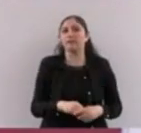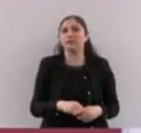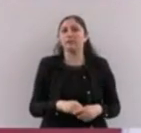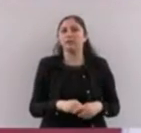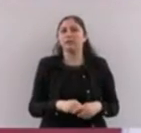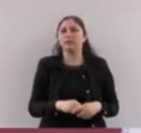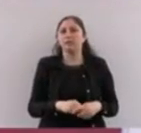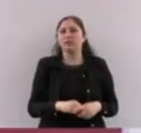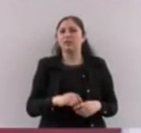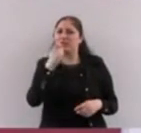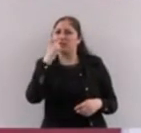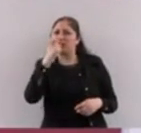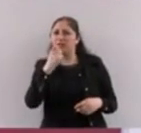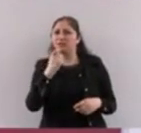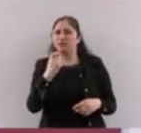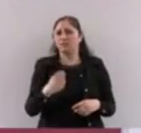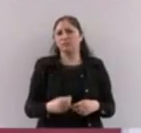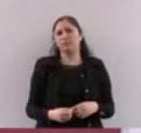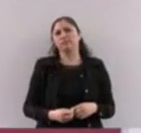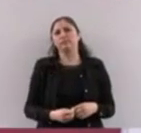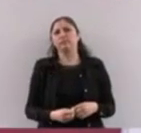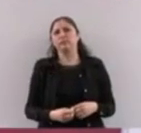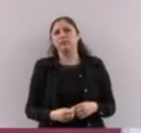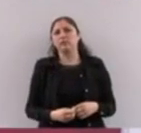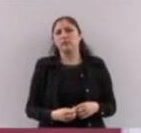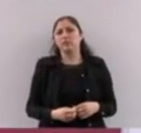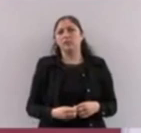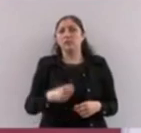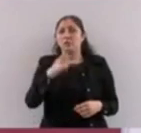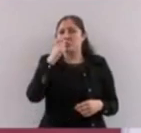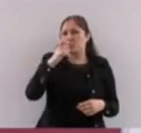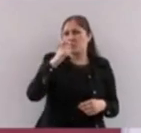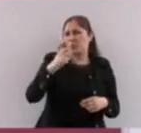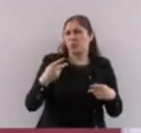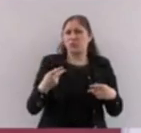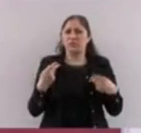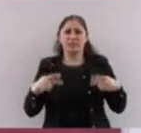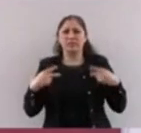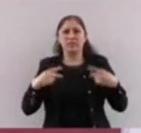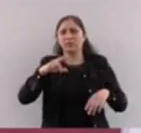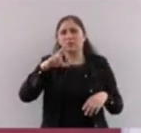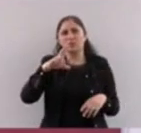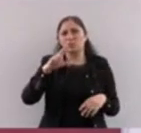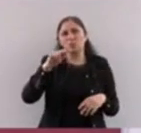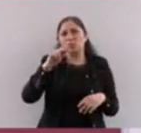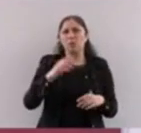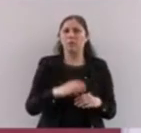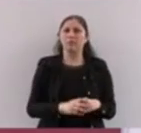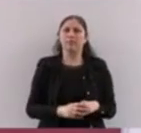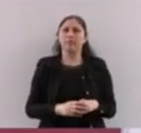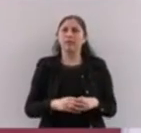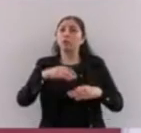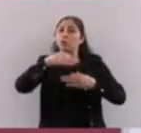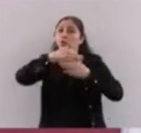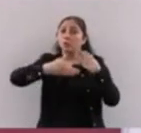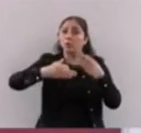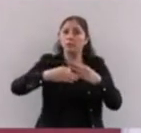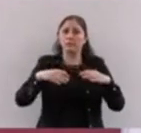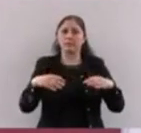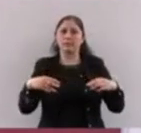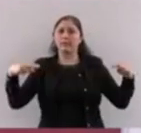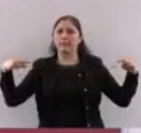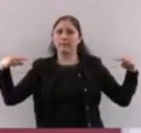No puede ser que haya gente que gane más, porque empiezan a sentirse que el